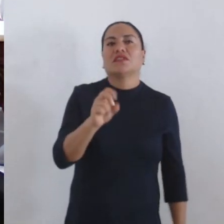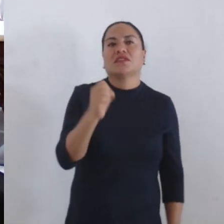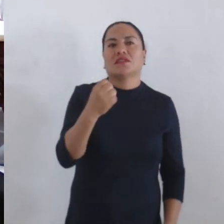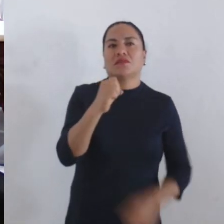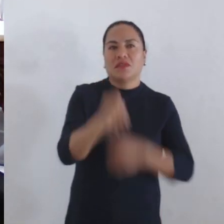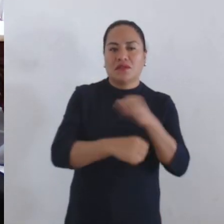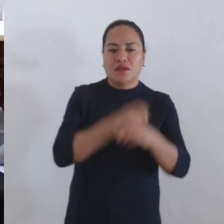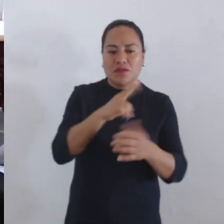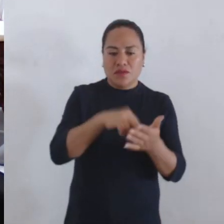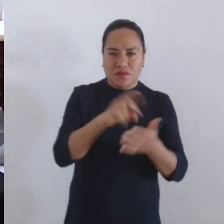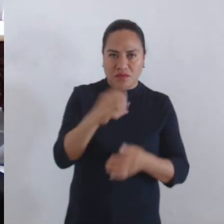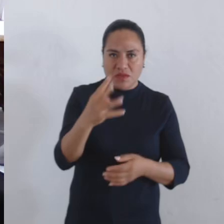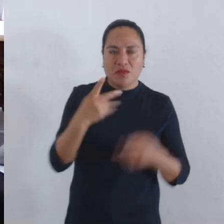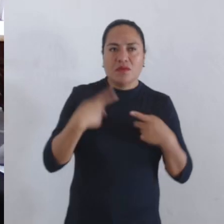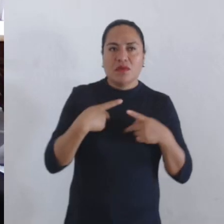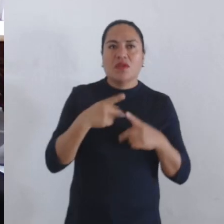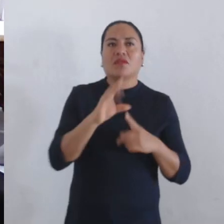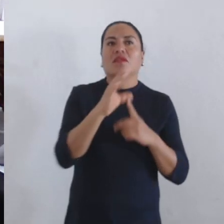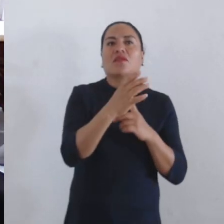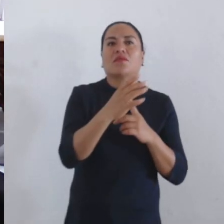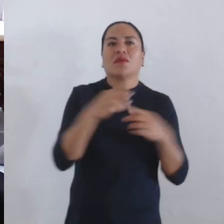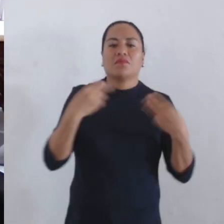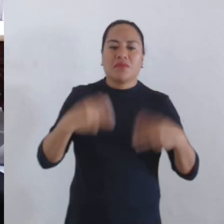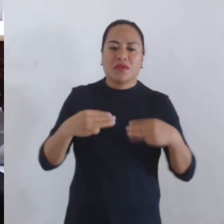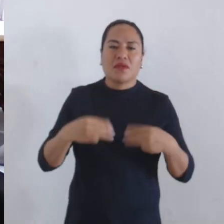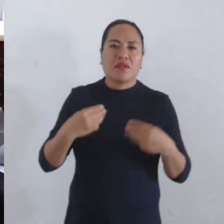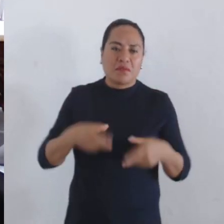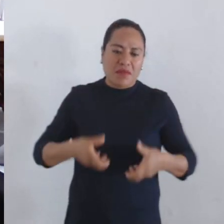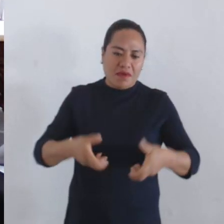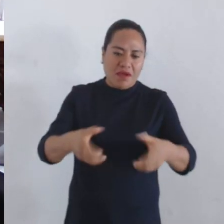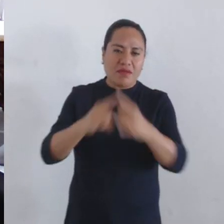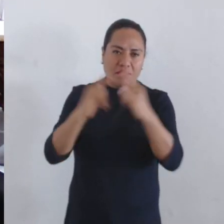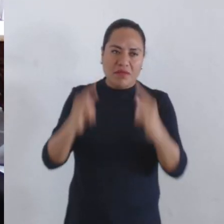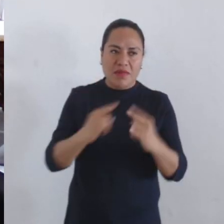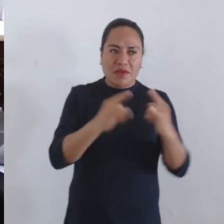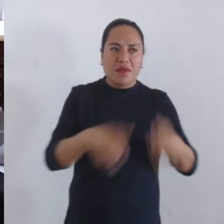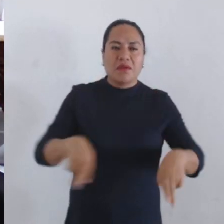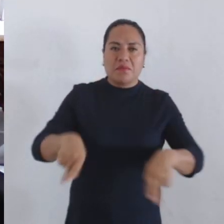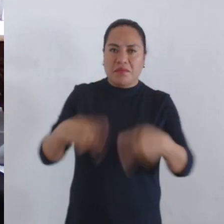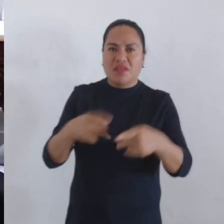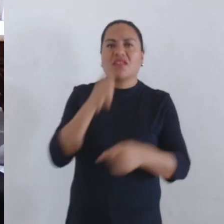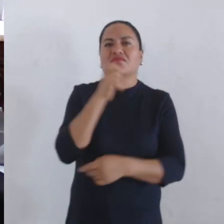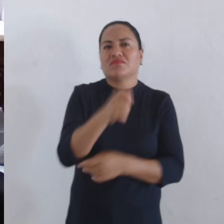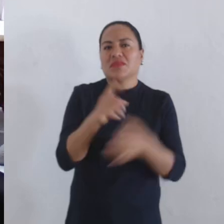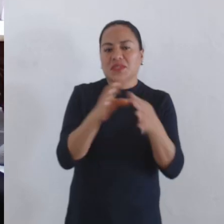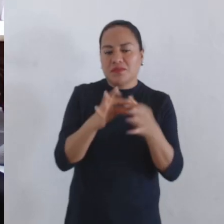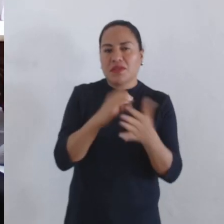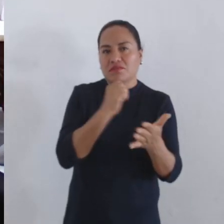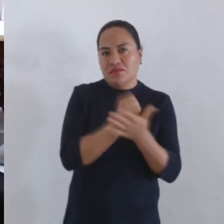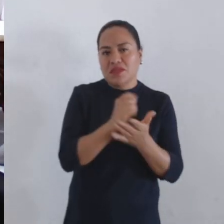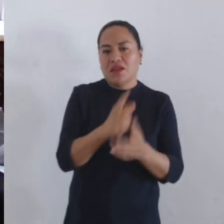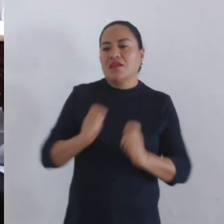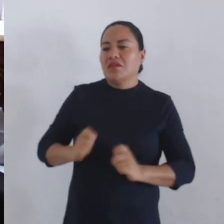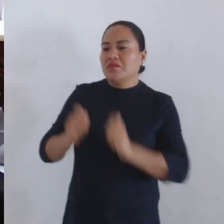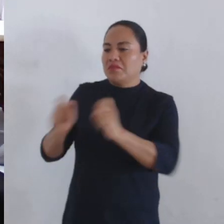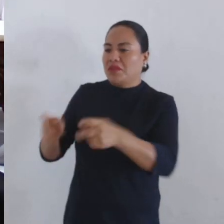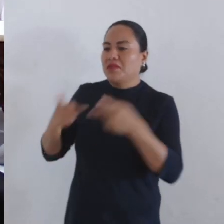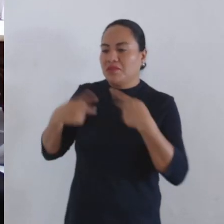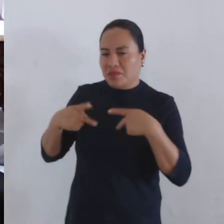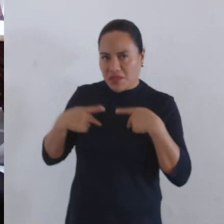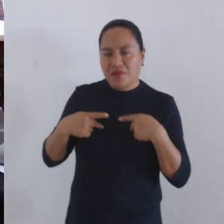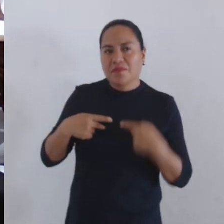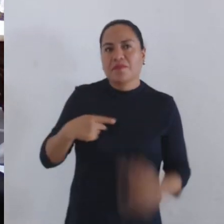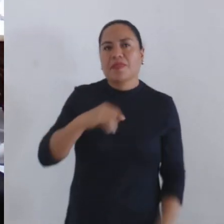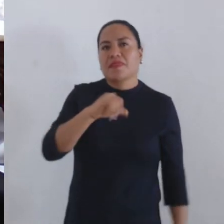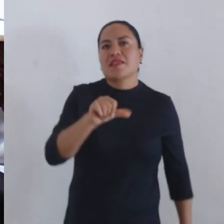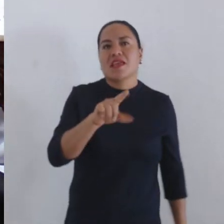de 2024, emitido por la Comisión de Mercados y Comercio en Vía Pública, mediante el que se determina aprobar la sesión de derechos a favor de la